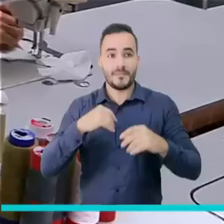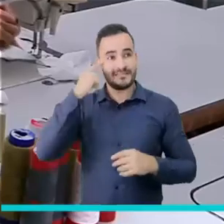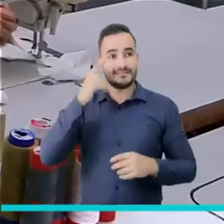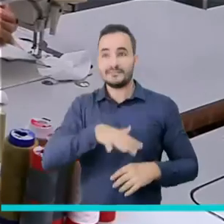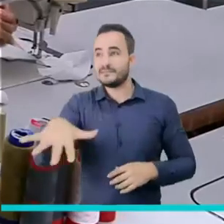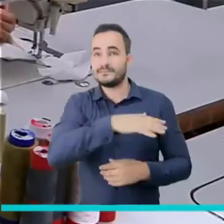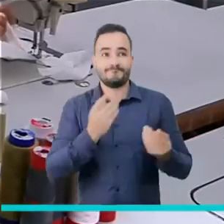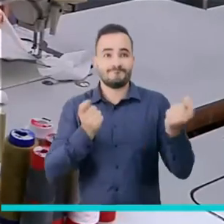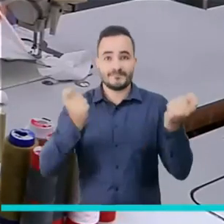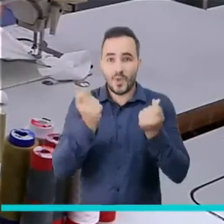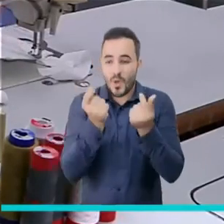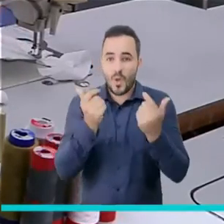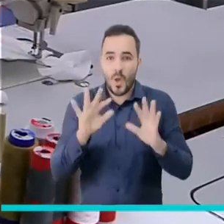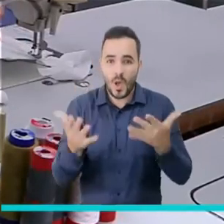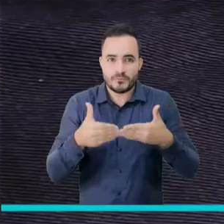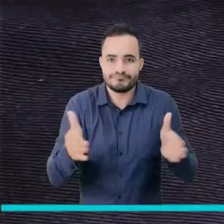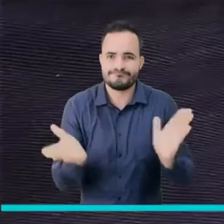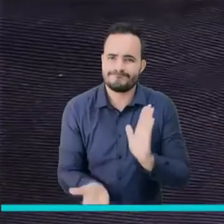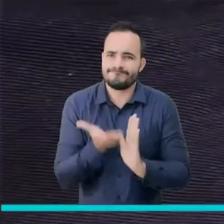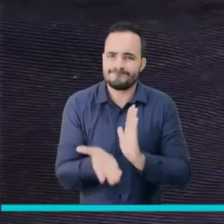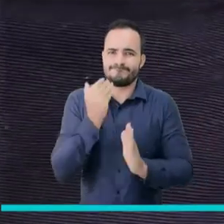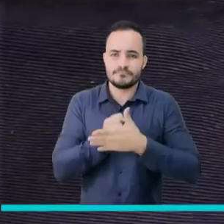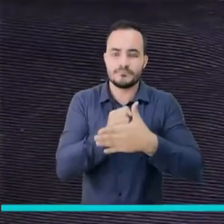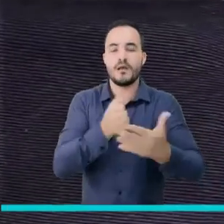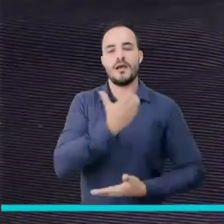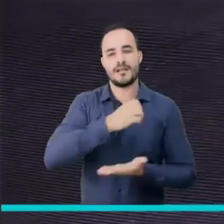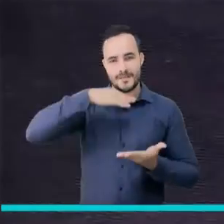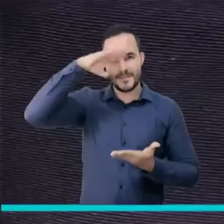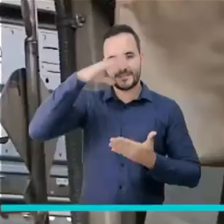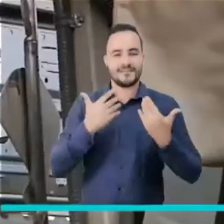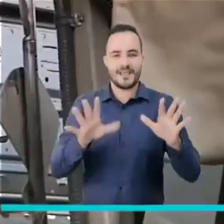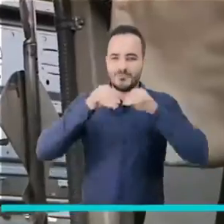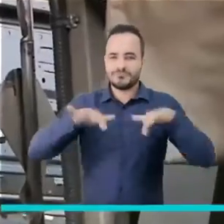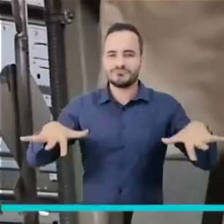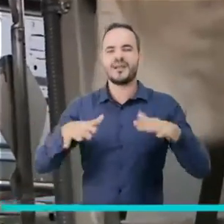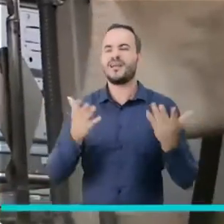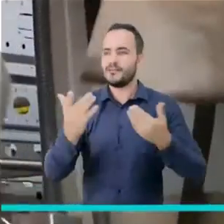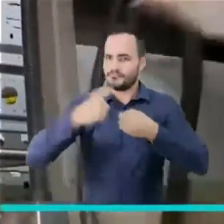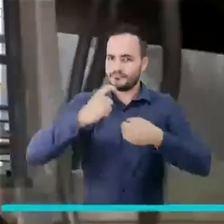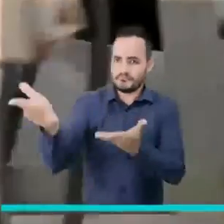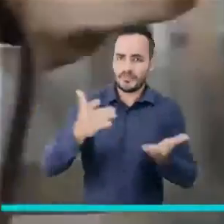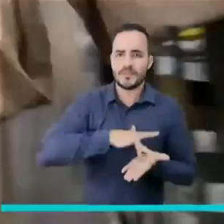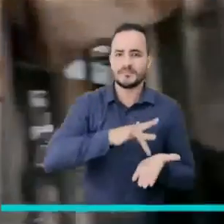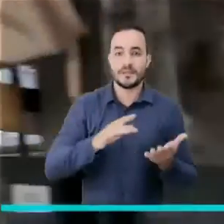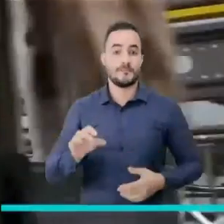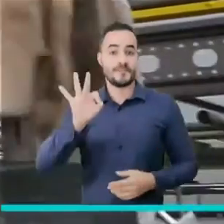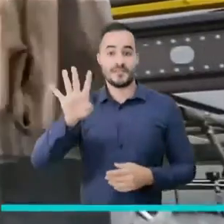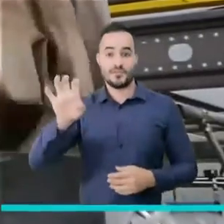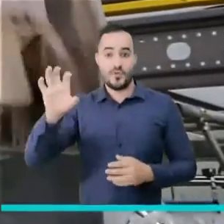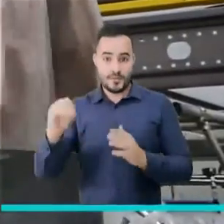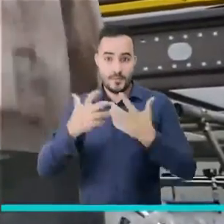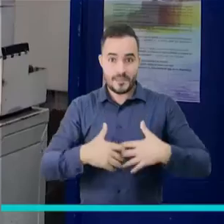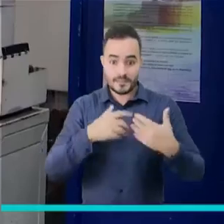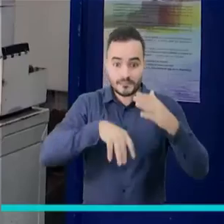estrategia para avanzar en el proceso de recuperación económica de la ciudad, la alcaldía de Medellín Futuro abre una convocatoria para el